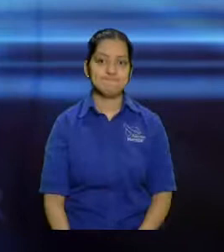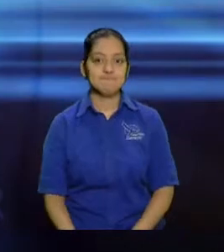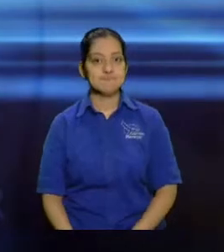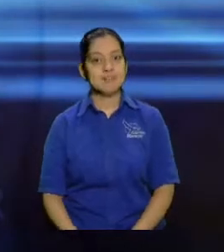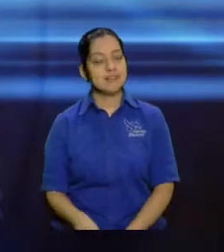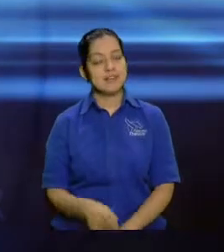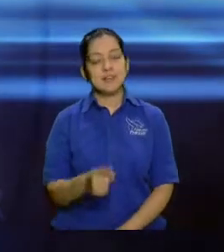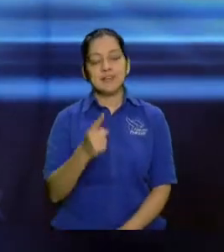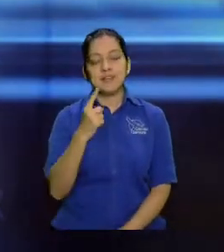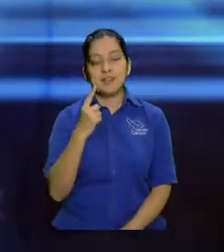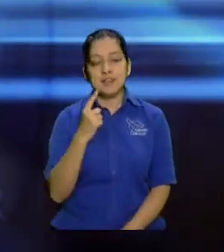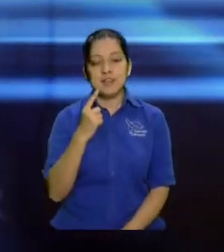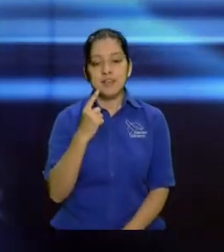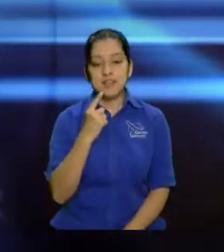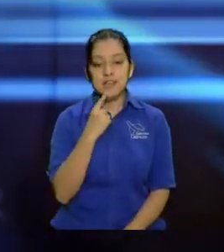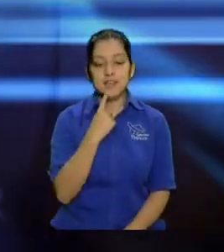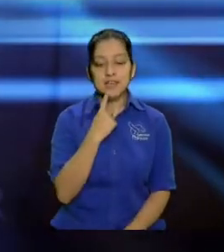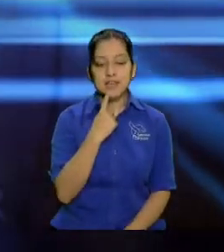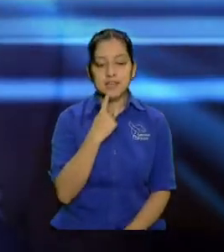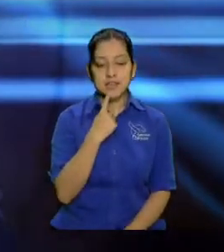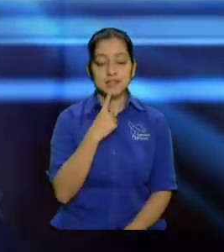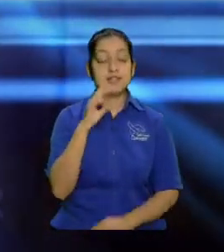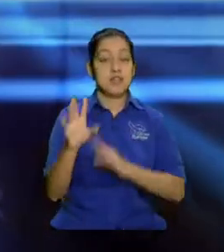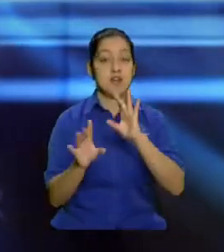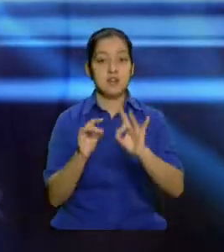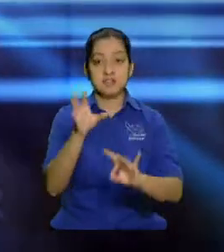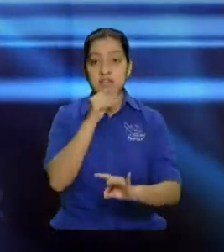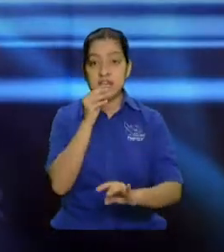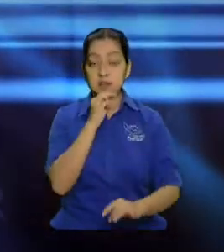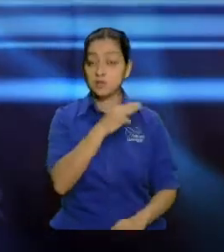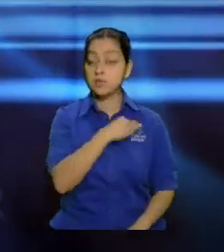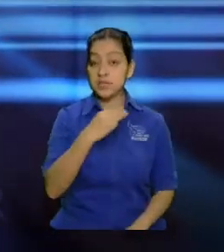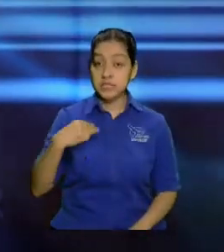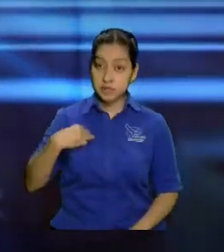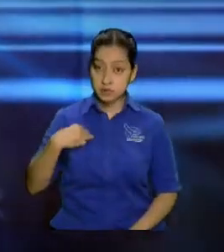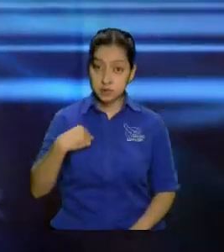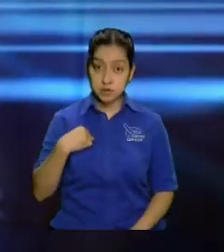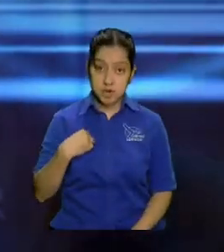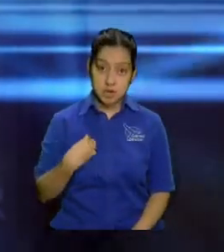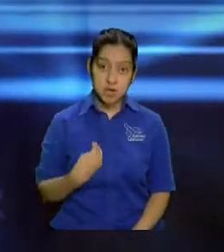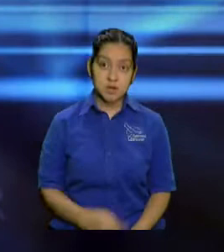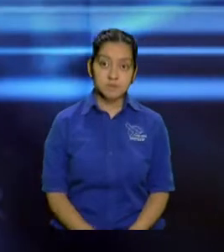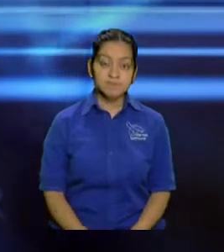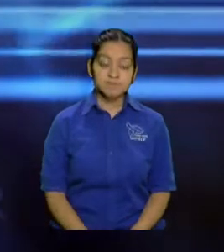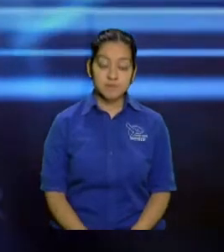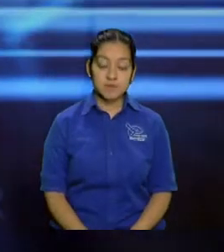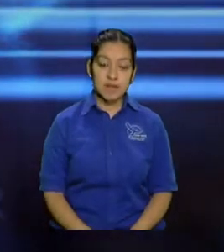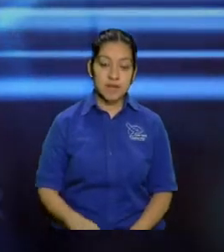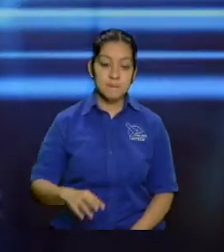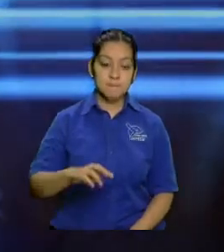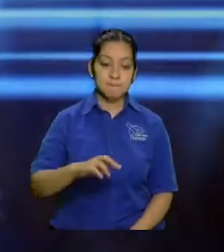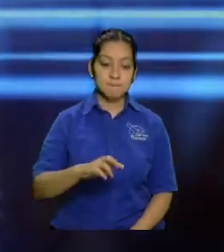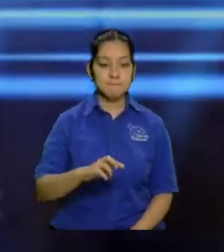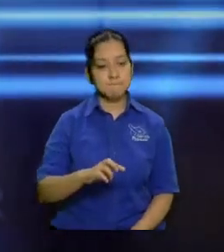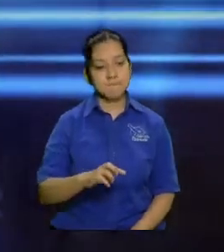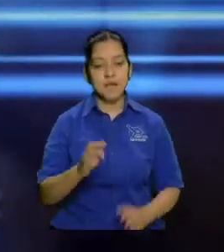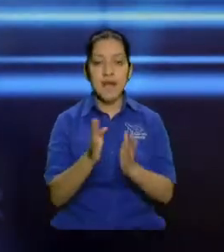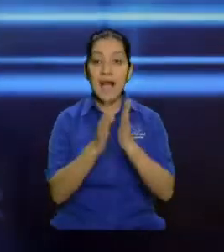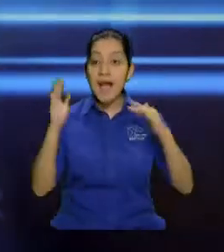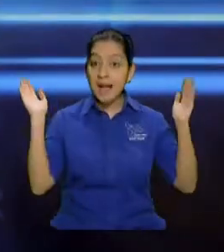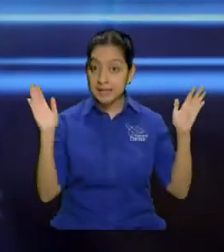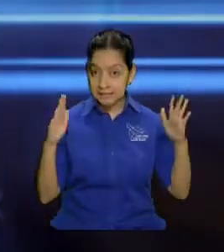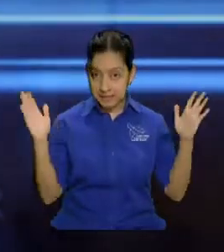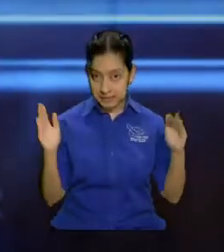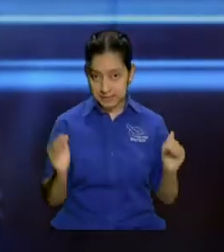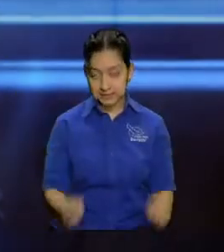Excuso decirle que sobre los ministros, primarios, domas, hay potestades angélicas. Eso no me lo estoy